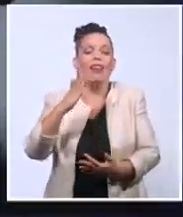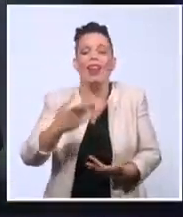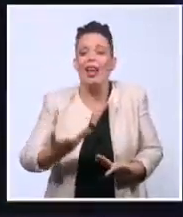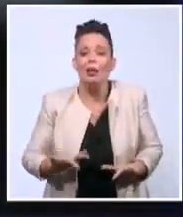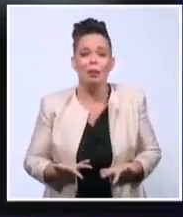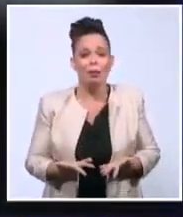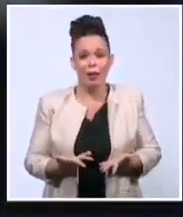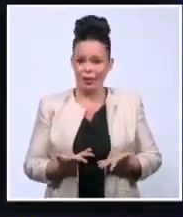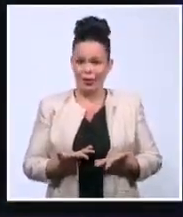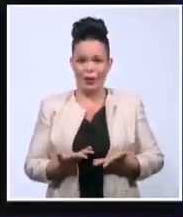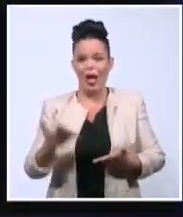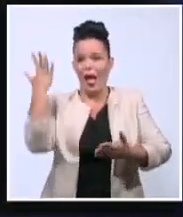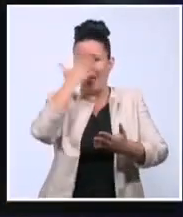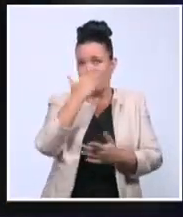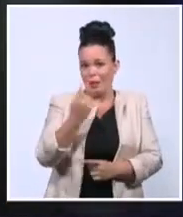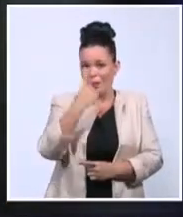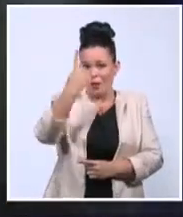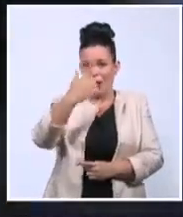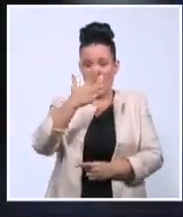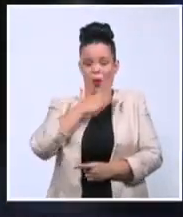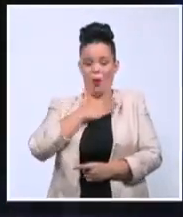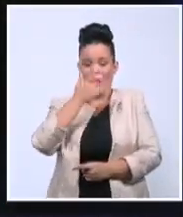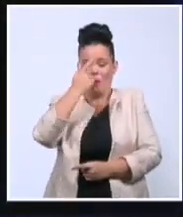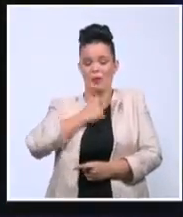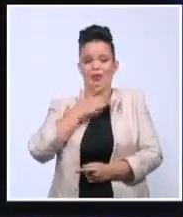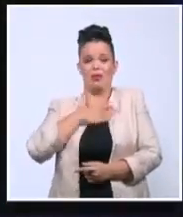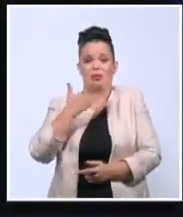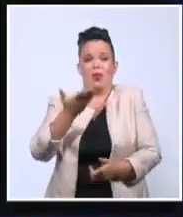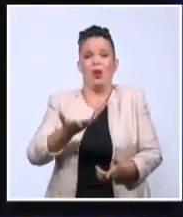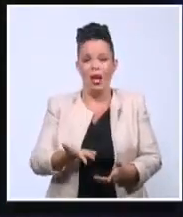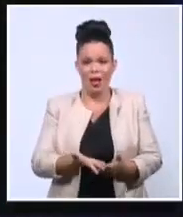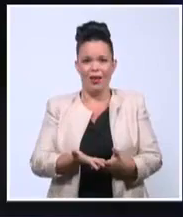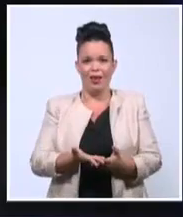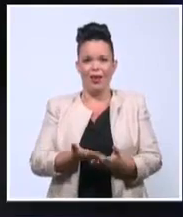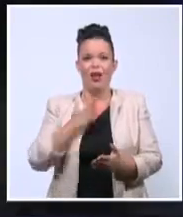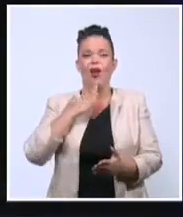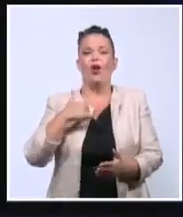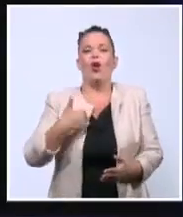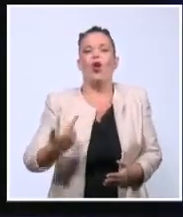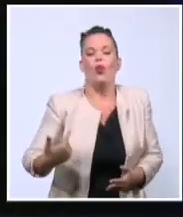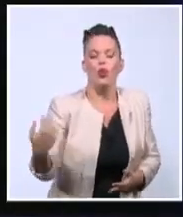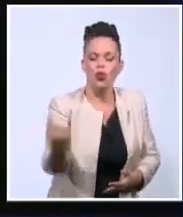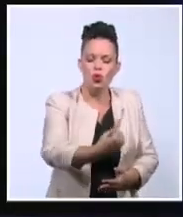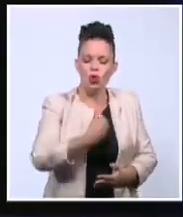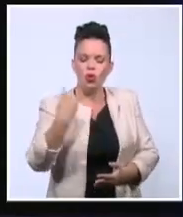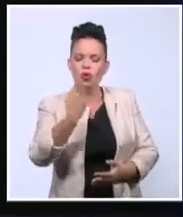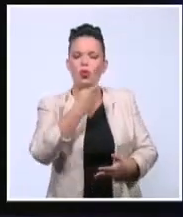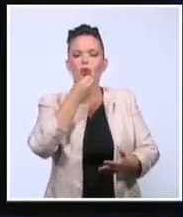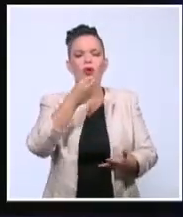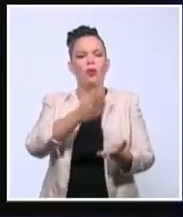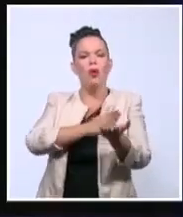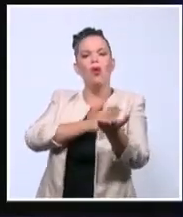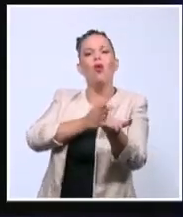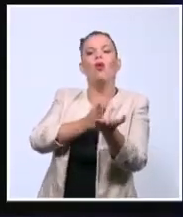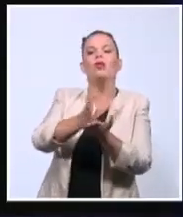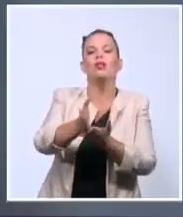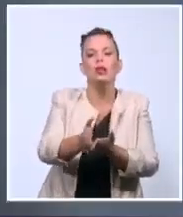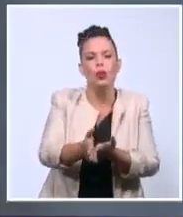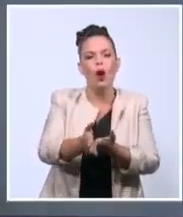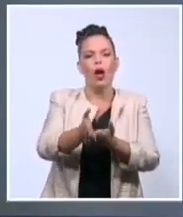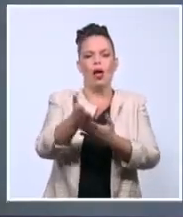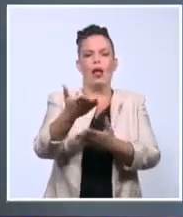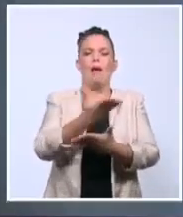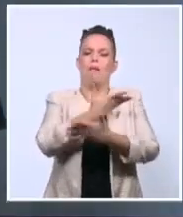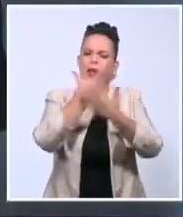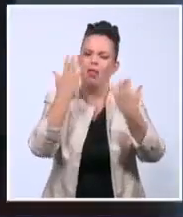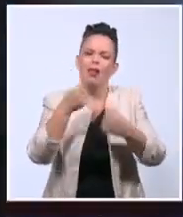a sí mismo hasta cuándo vamos a permitirlo como pueblo como sociedad hasta cuándo dedicar tiempo y esfuerzos